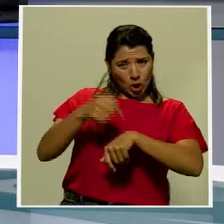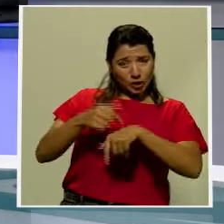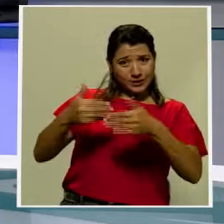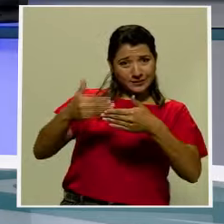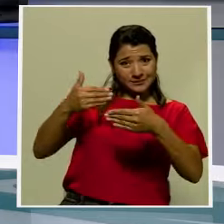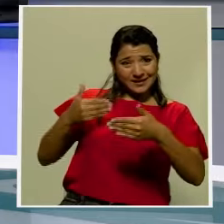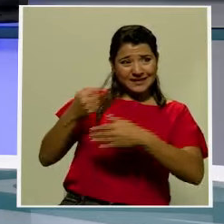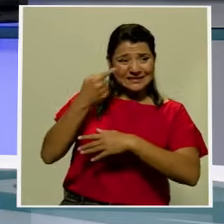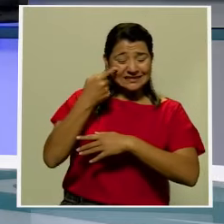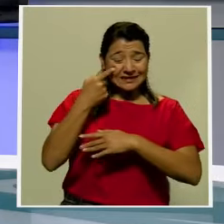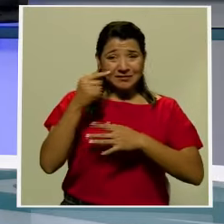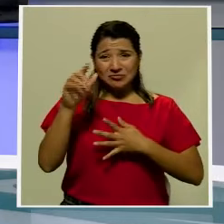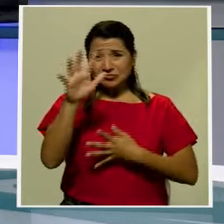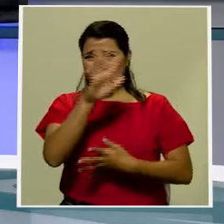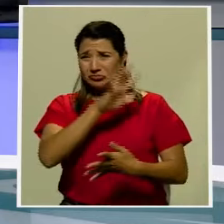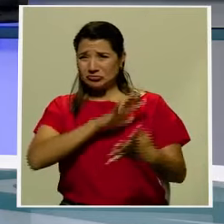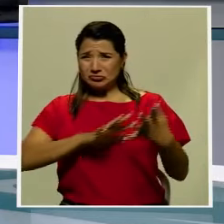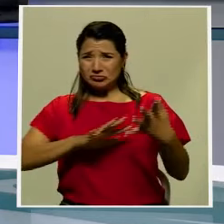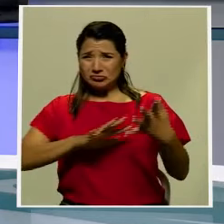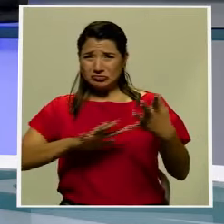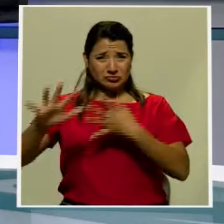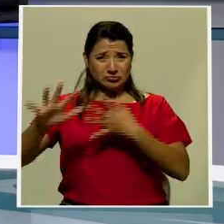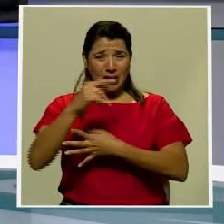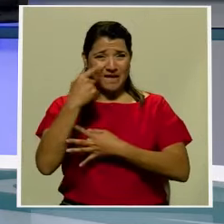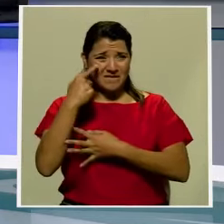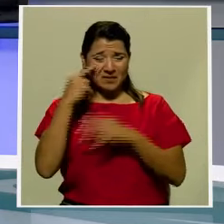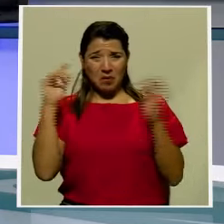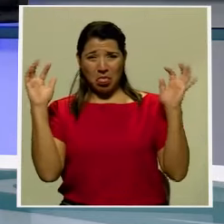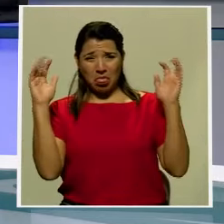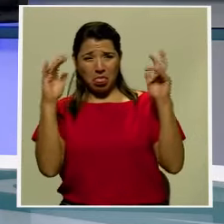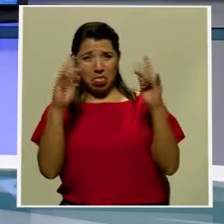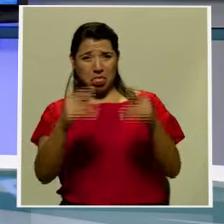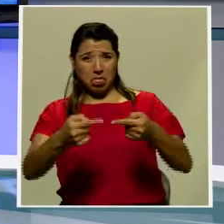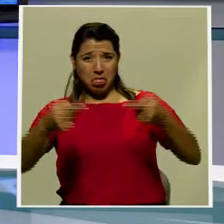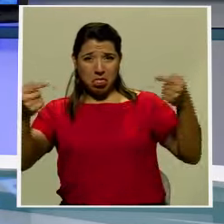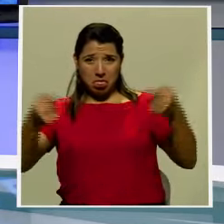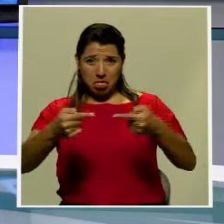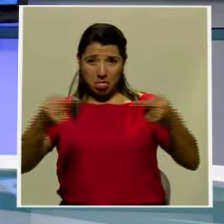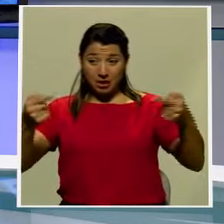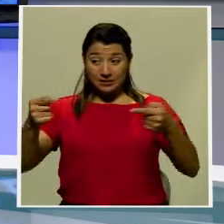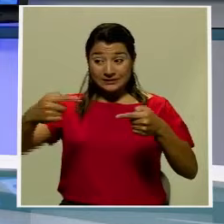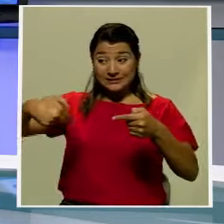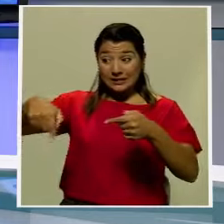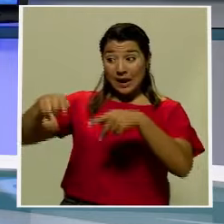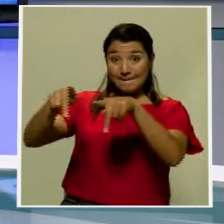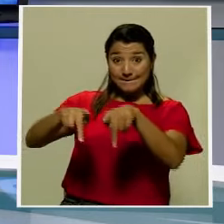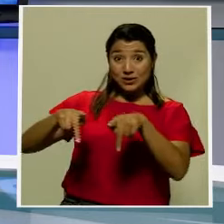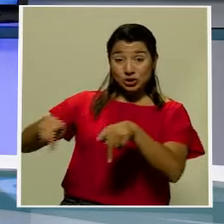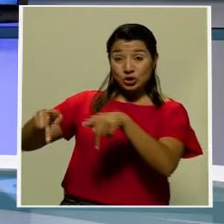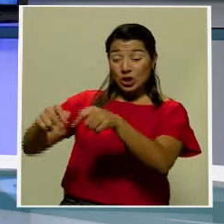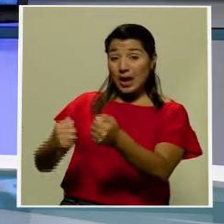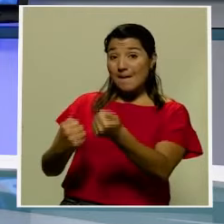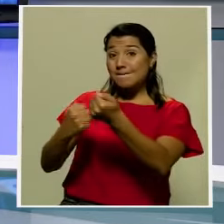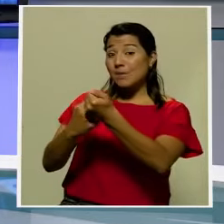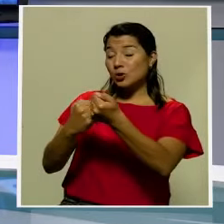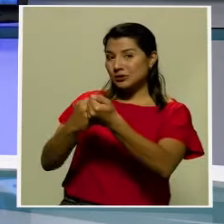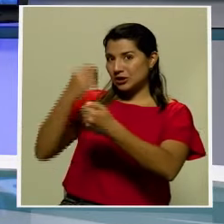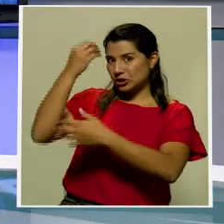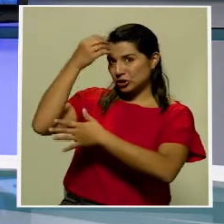del caos que vemos en pantalla con una turba de partidarios del presidente Trump